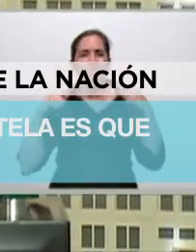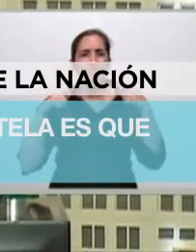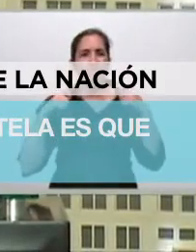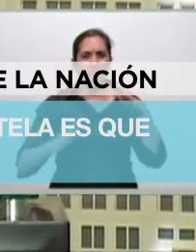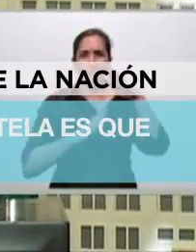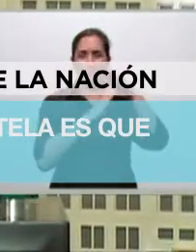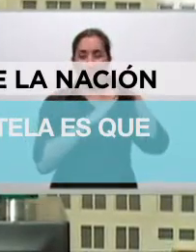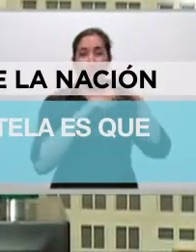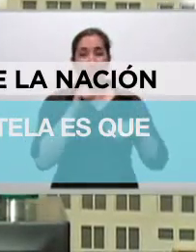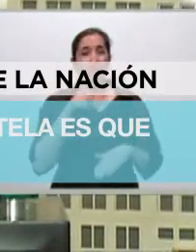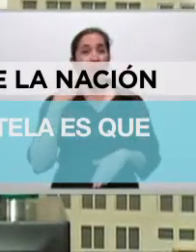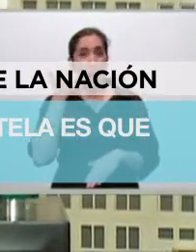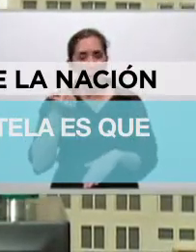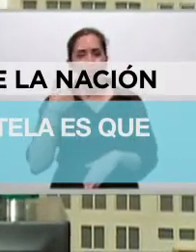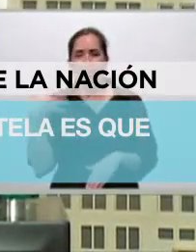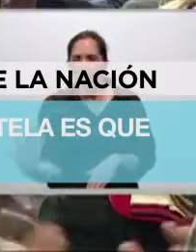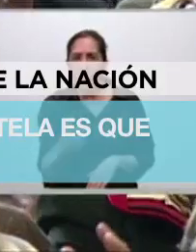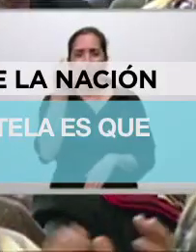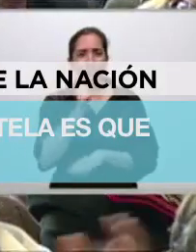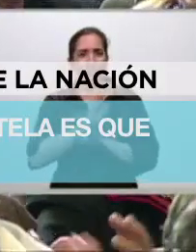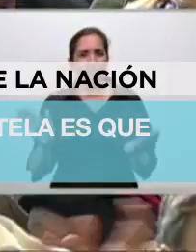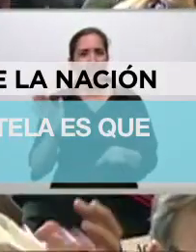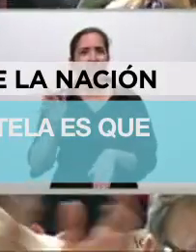de Mayo, había recuperado a Guido.